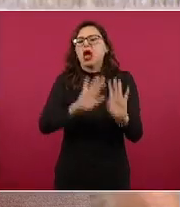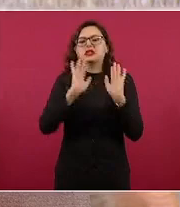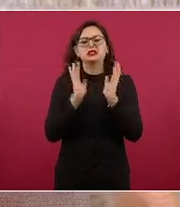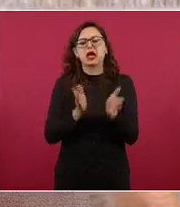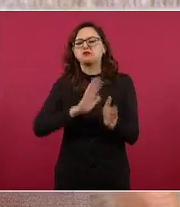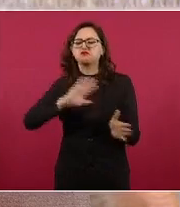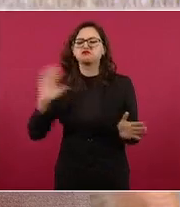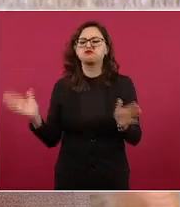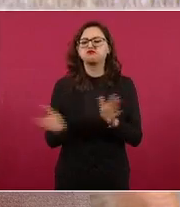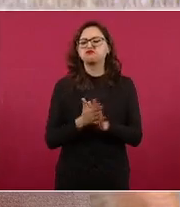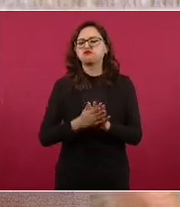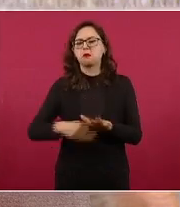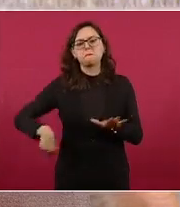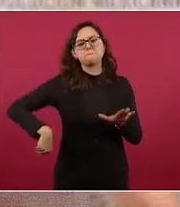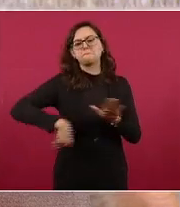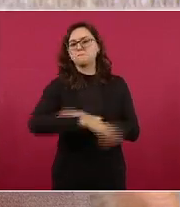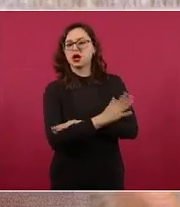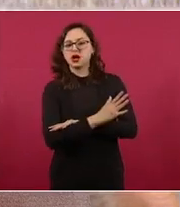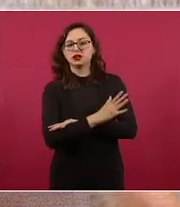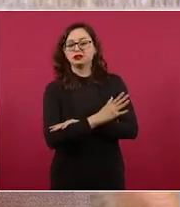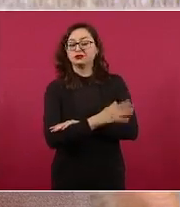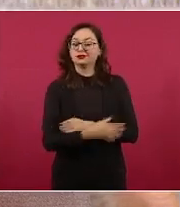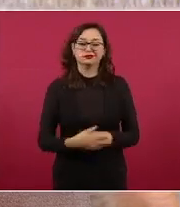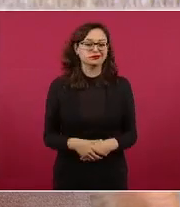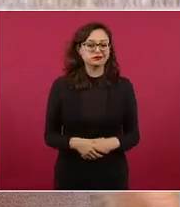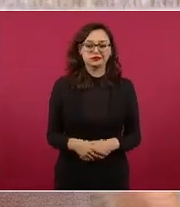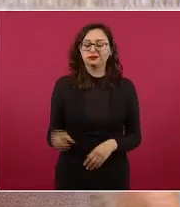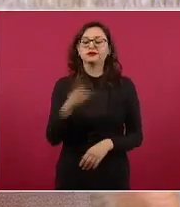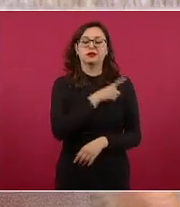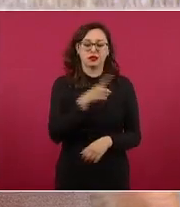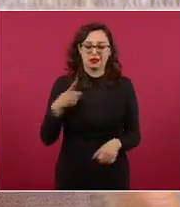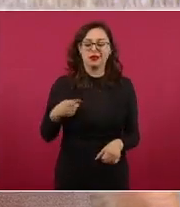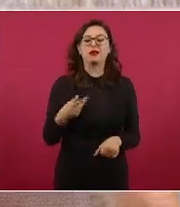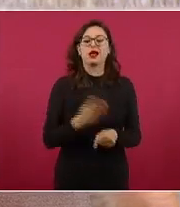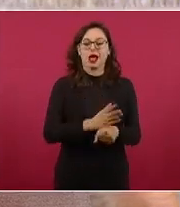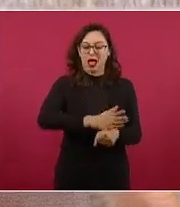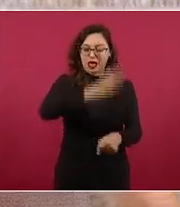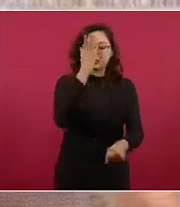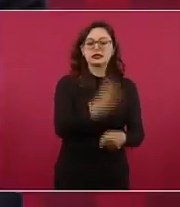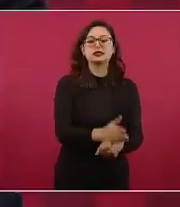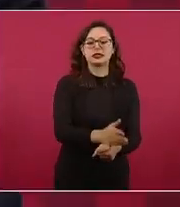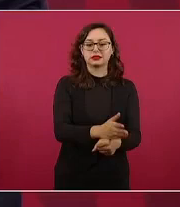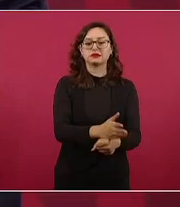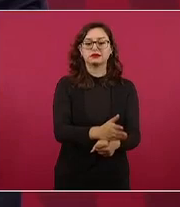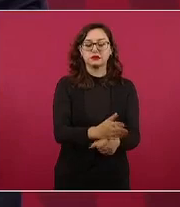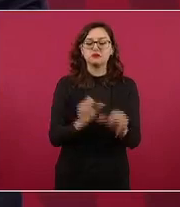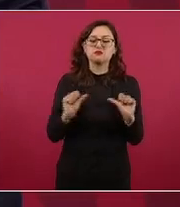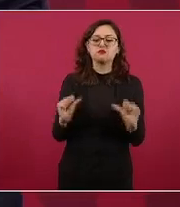el que comete un delito es castigado no hay impunidad